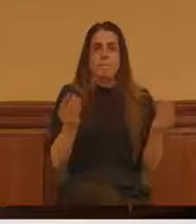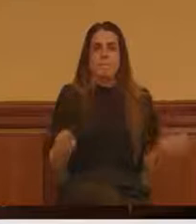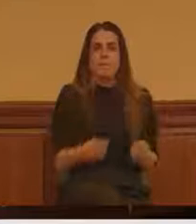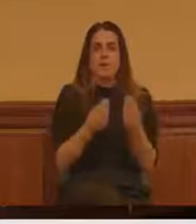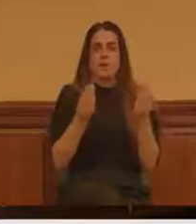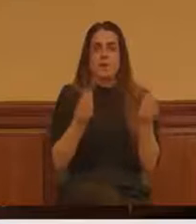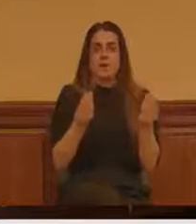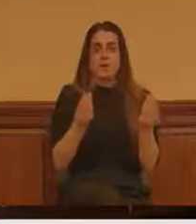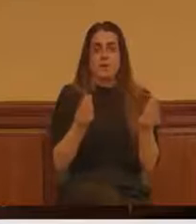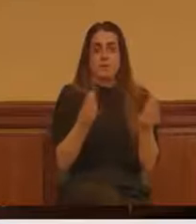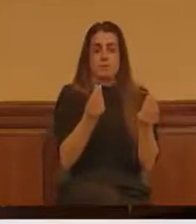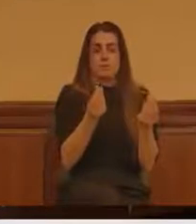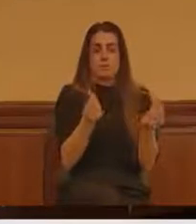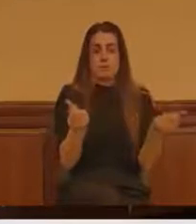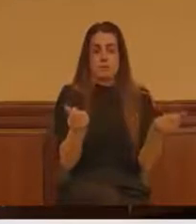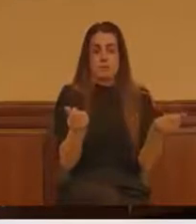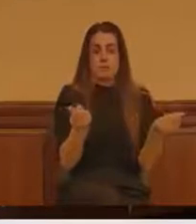quedó.